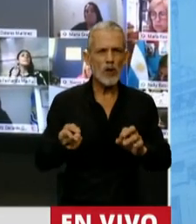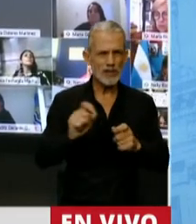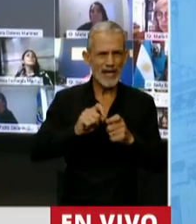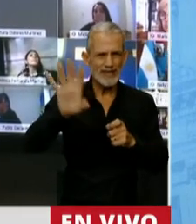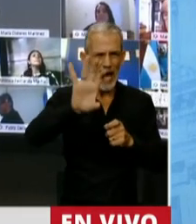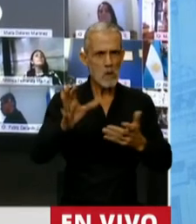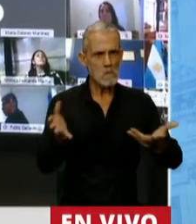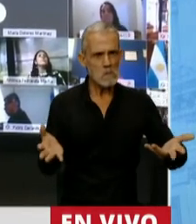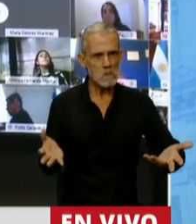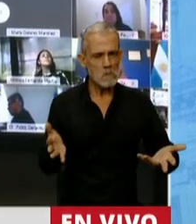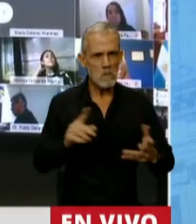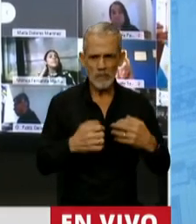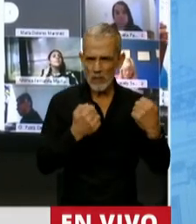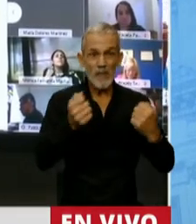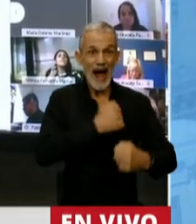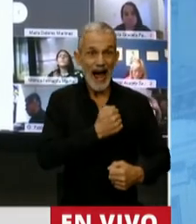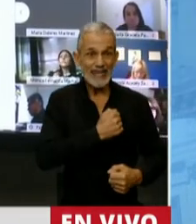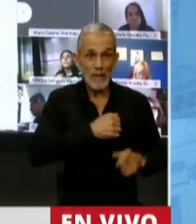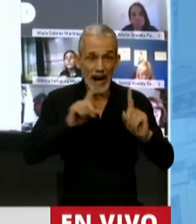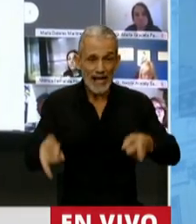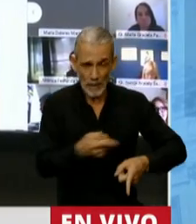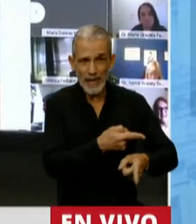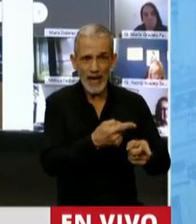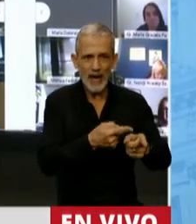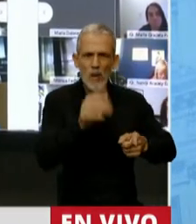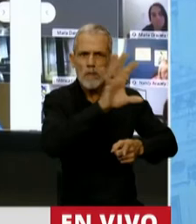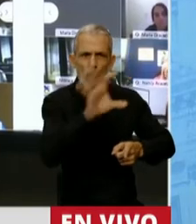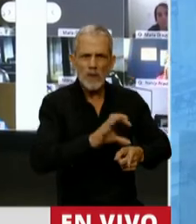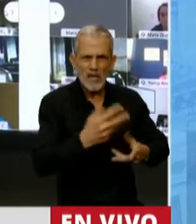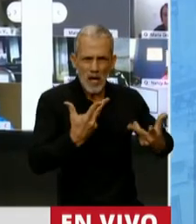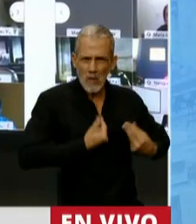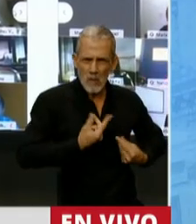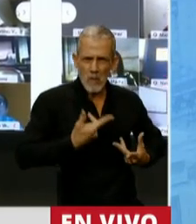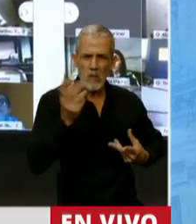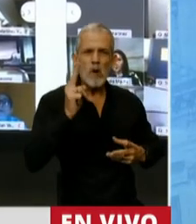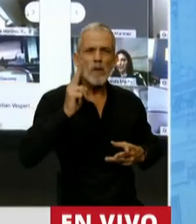y durante todo el trayecto en la provincia de Catamarca, una cosa absolutamente irracional,